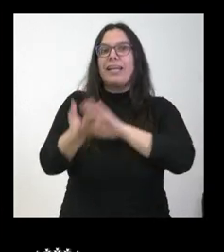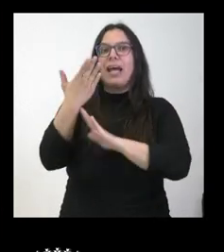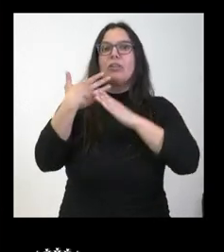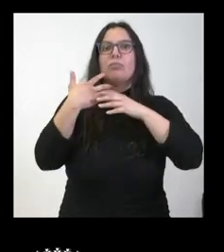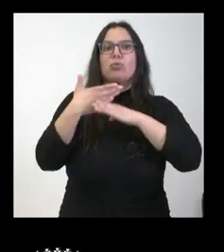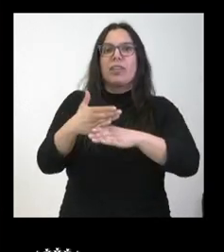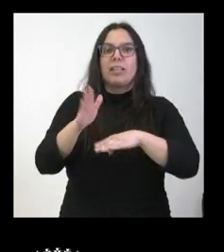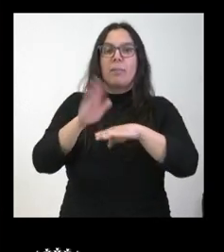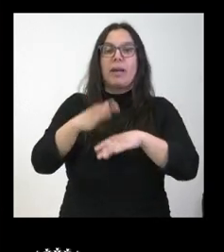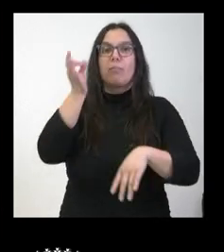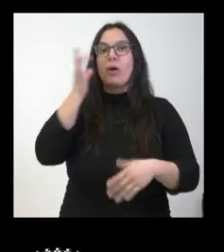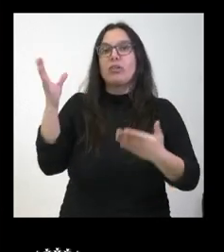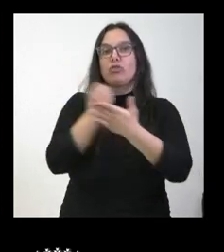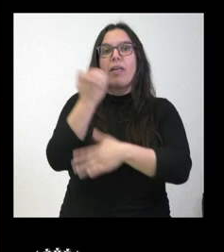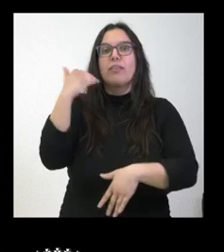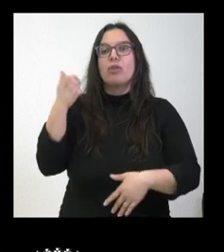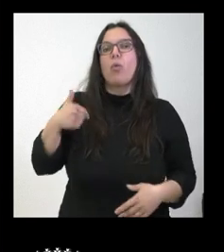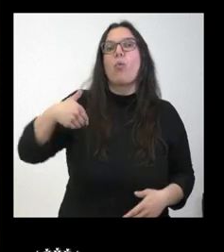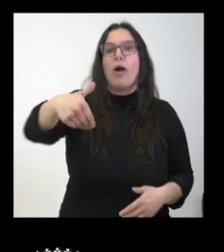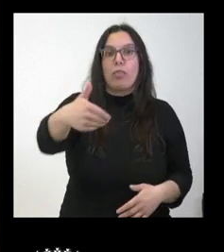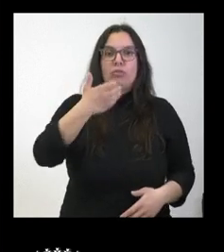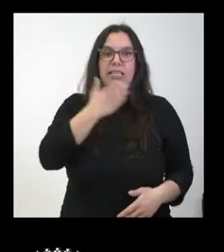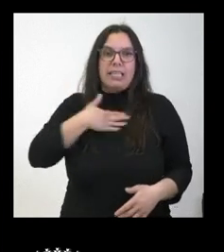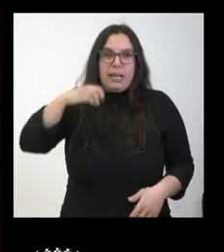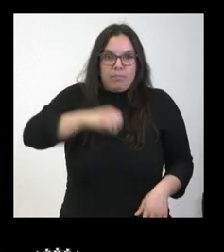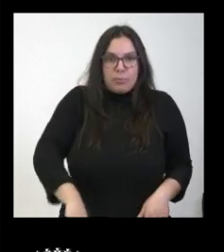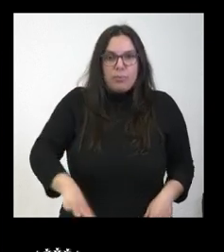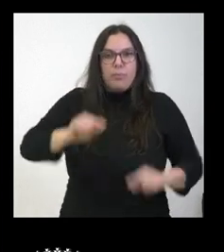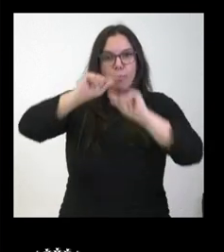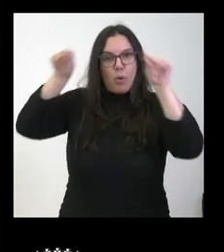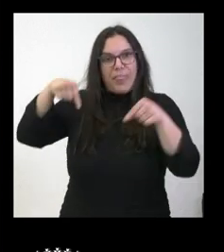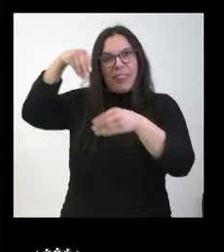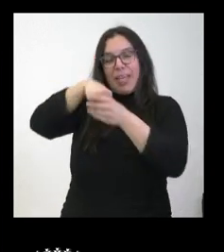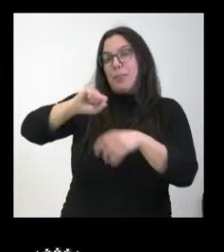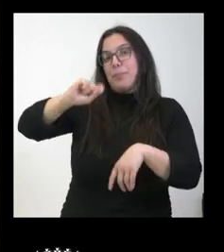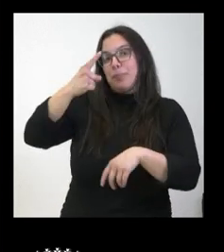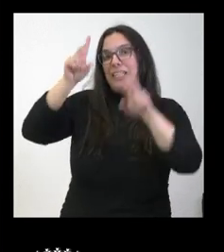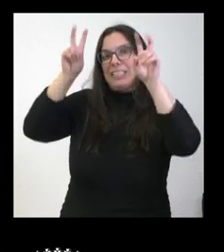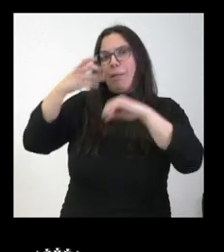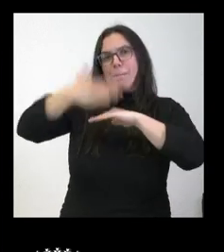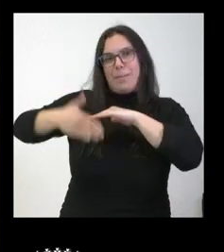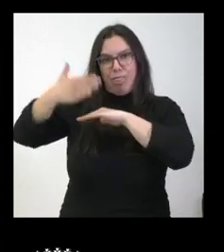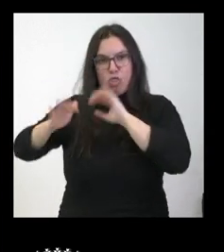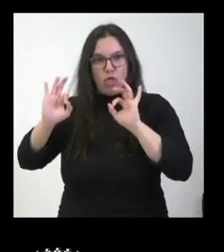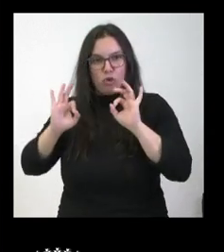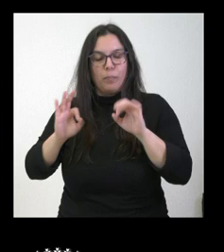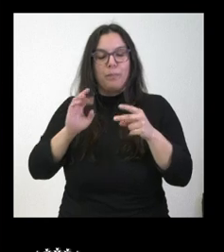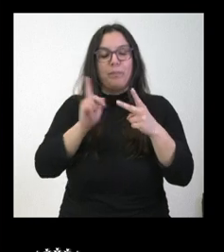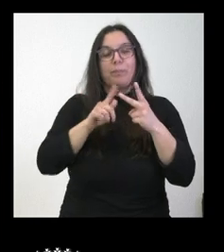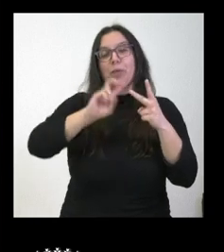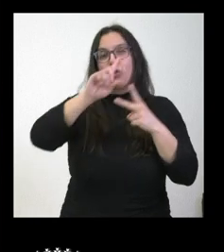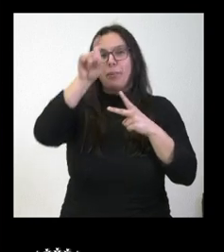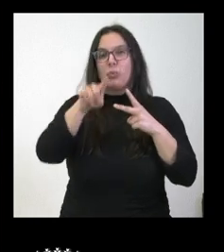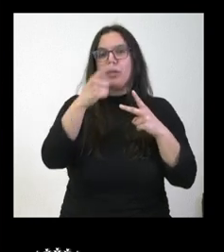las mujeres de Soria que lo deseen puedan interrumpir su embarazo en la provincia? Me refiero sobre todo al tema de plazos. Y luego mi otra